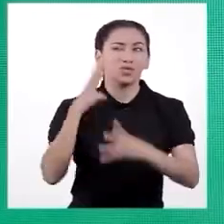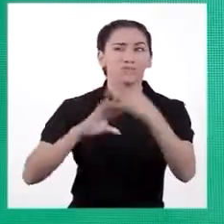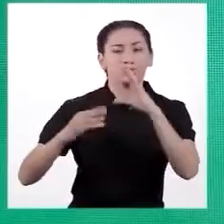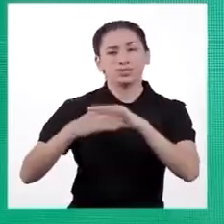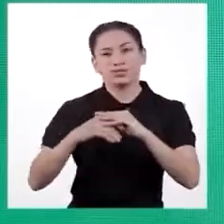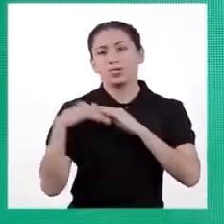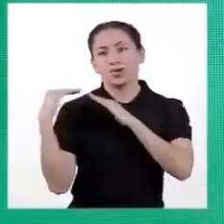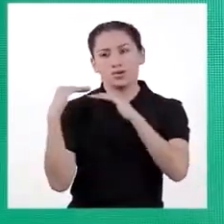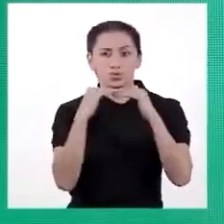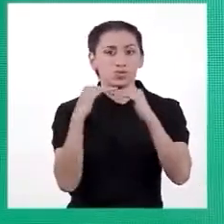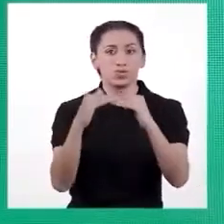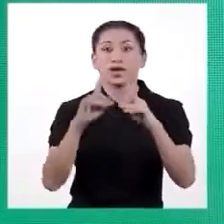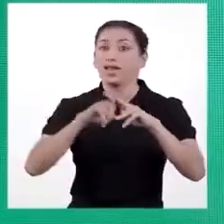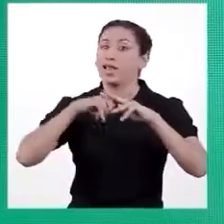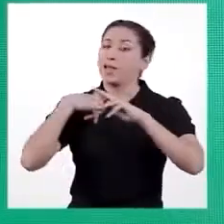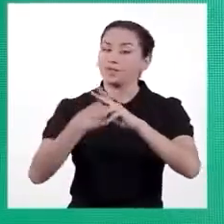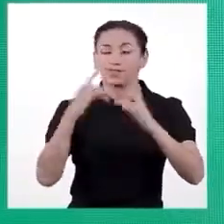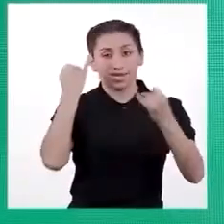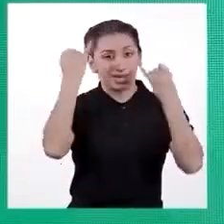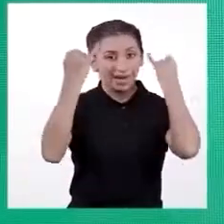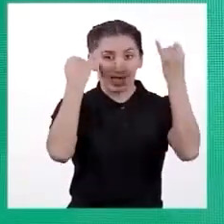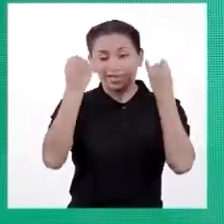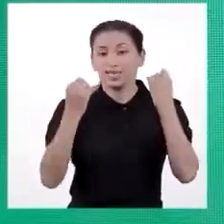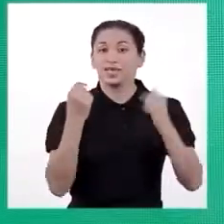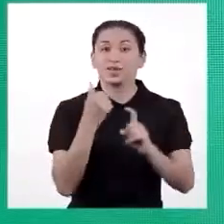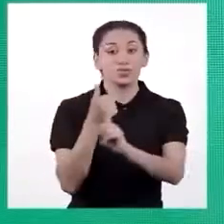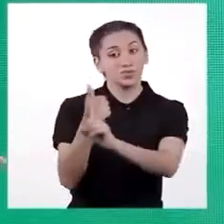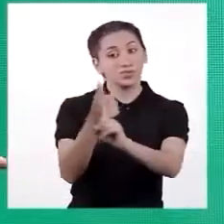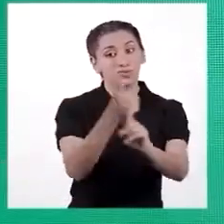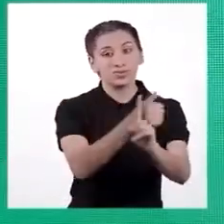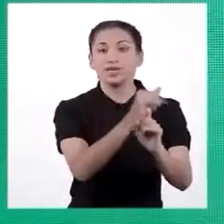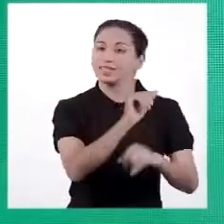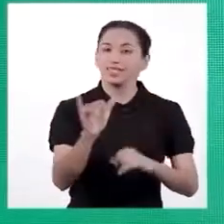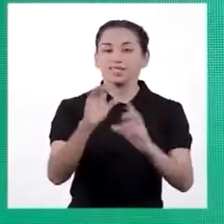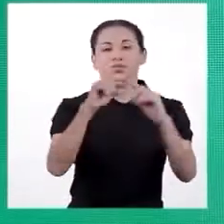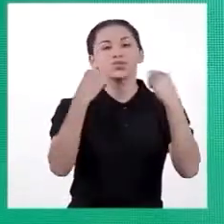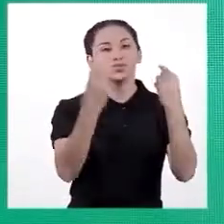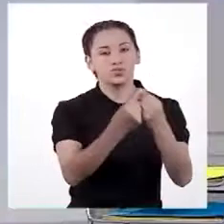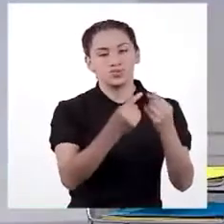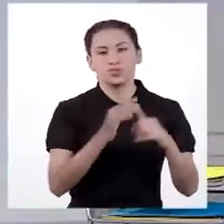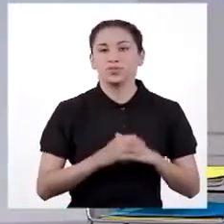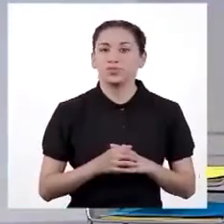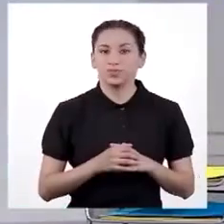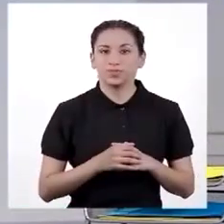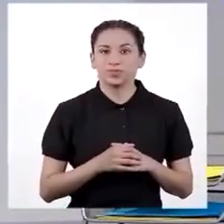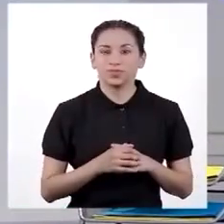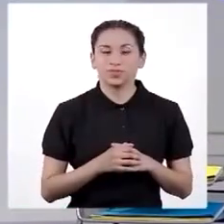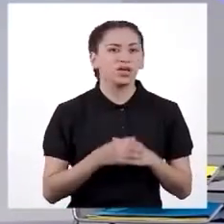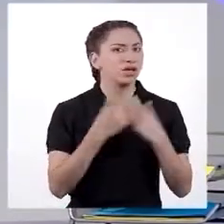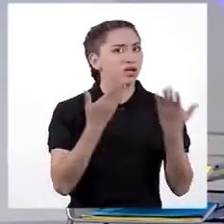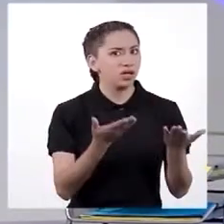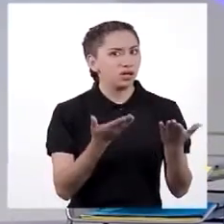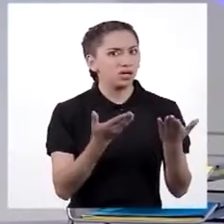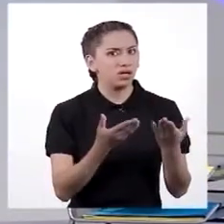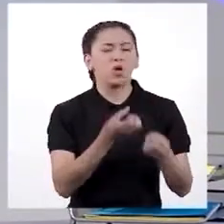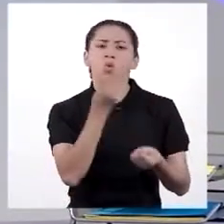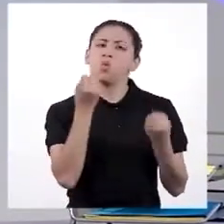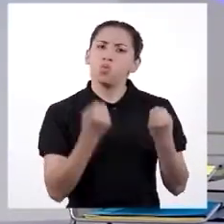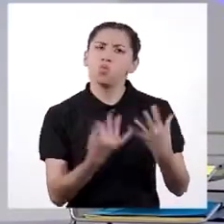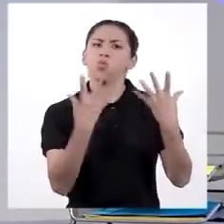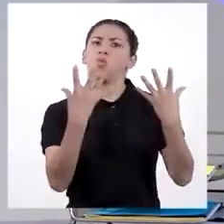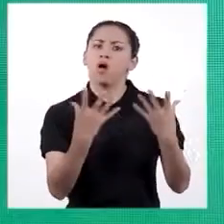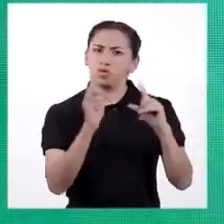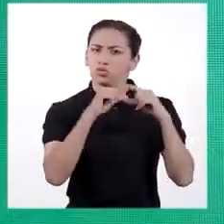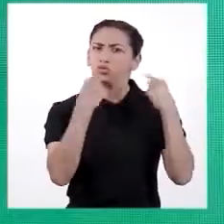contemporáneas que nacen de la creatividad individual y colectiva de estos grupos. Romina, ¿y cuántos grupos étnicos